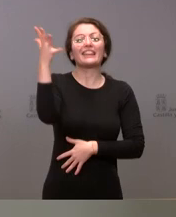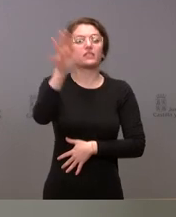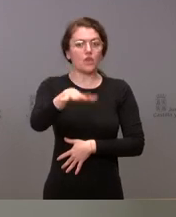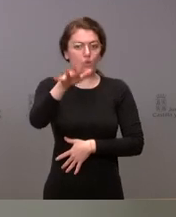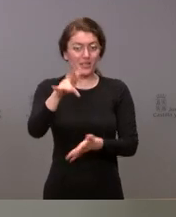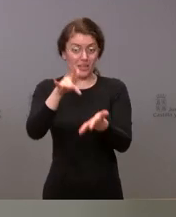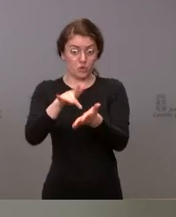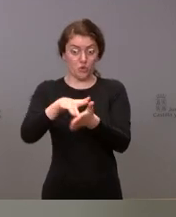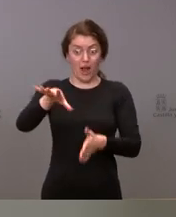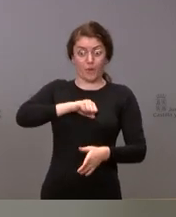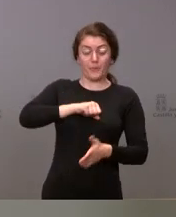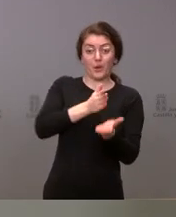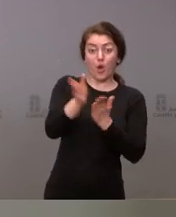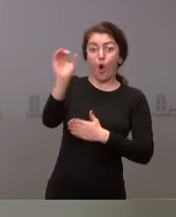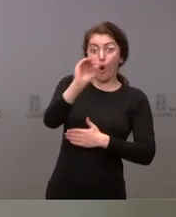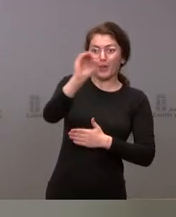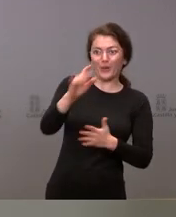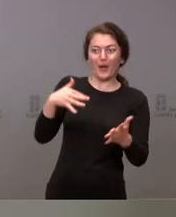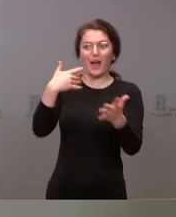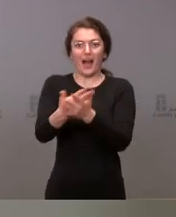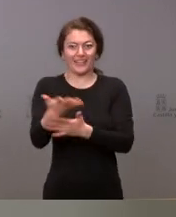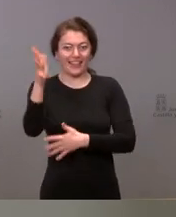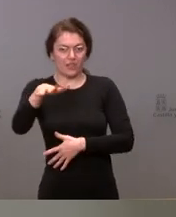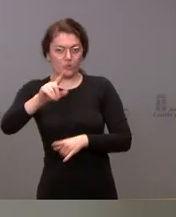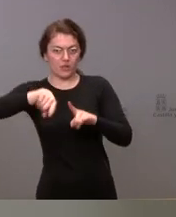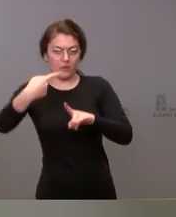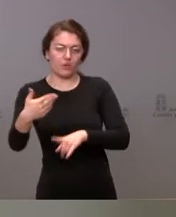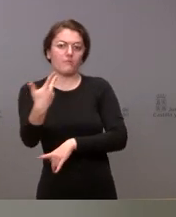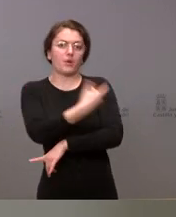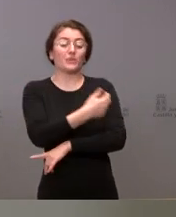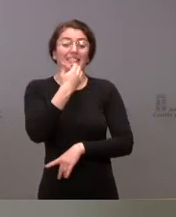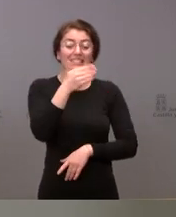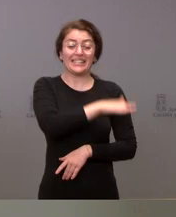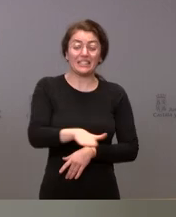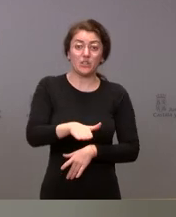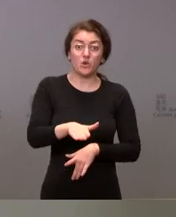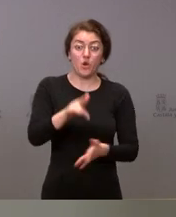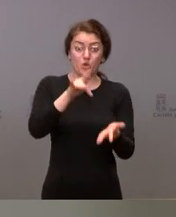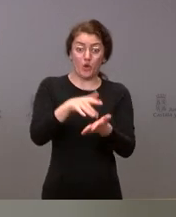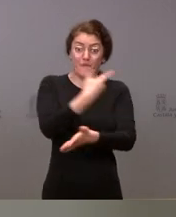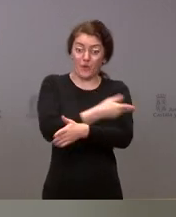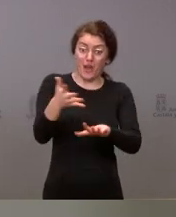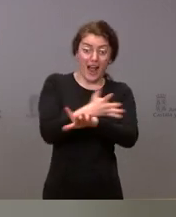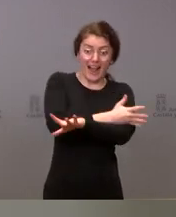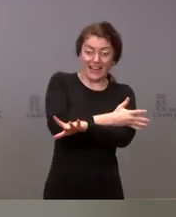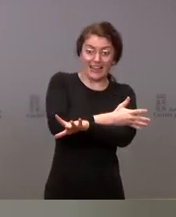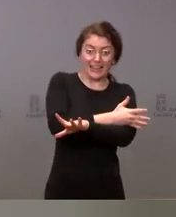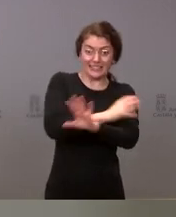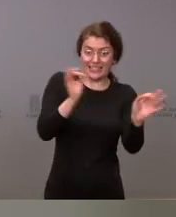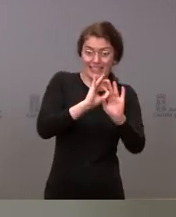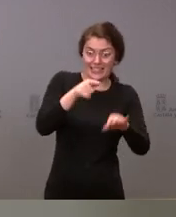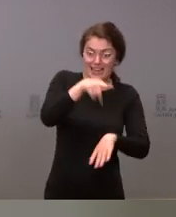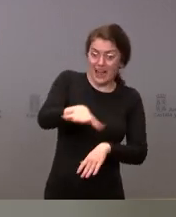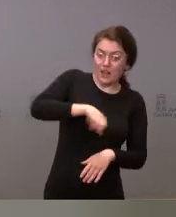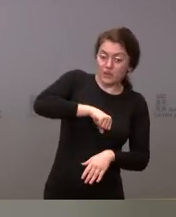padecido la infección. En los niños que hayan padecido una infección sin haber recibido previamente ninguna vacuna, se ha acordado que se